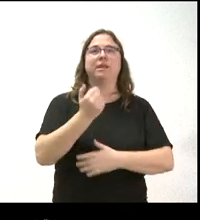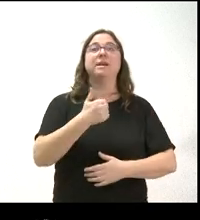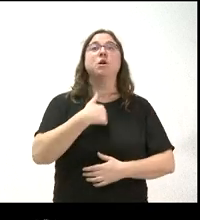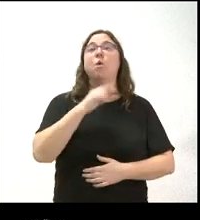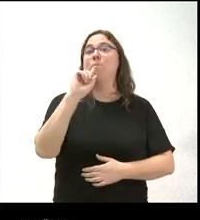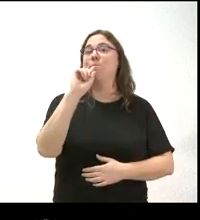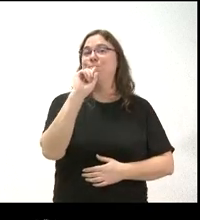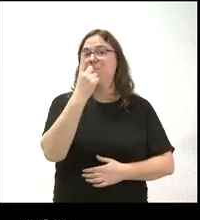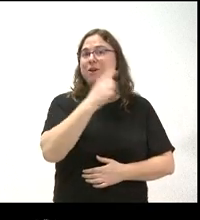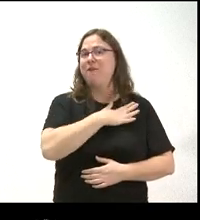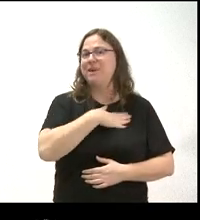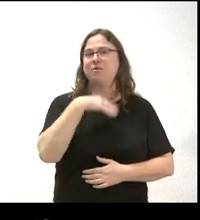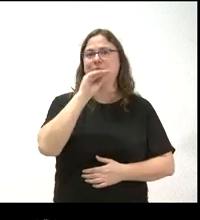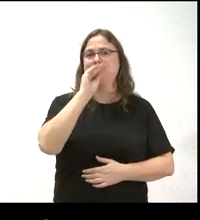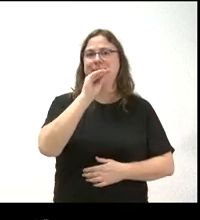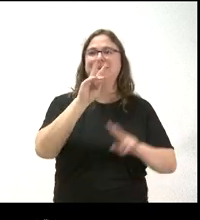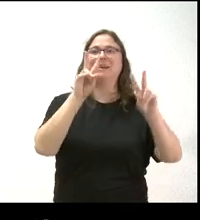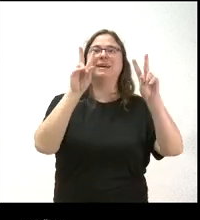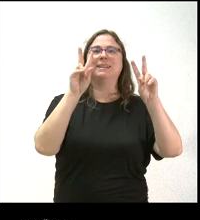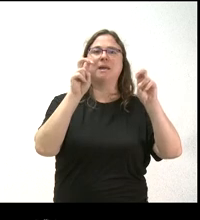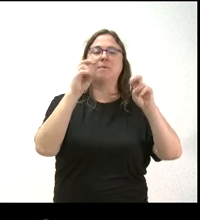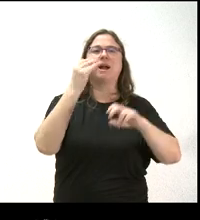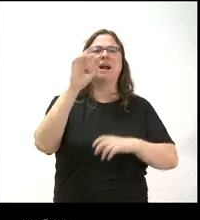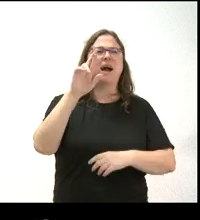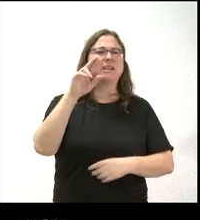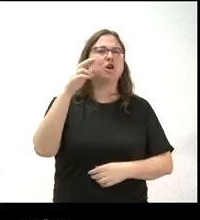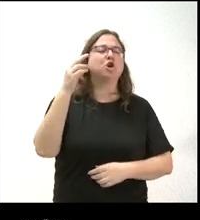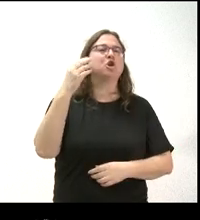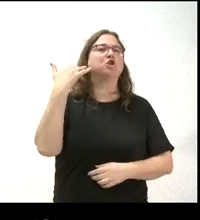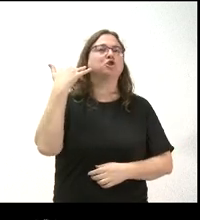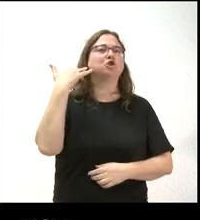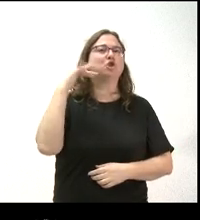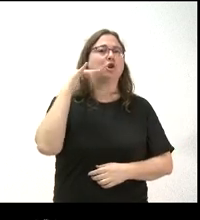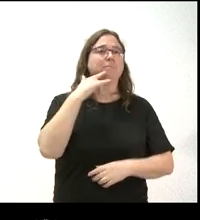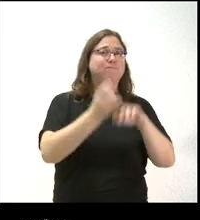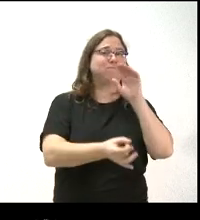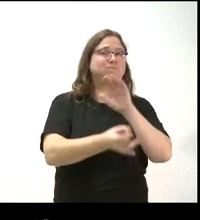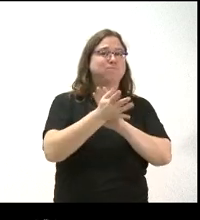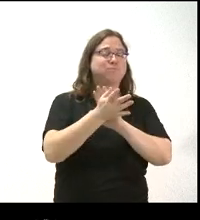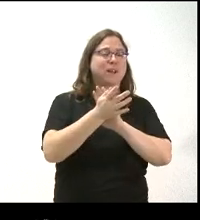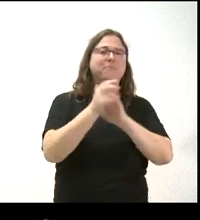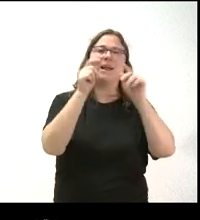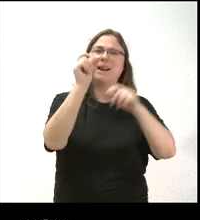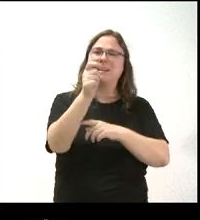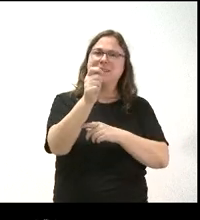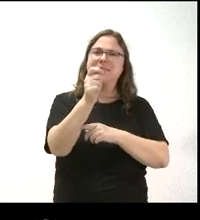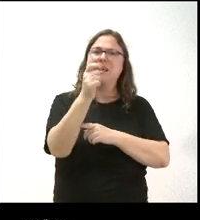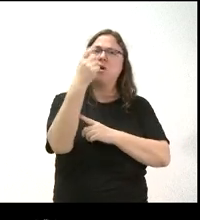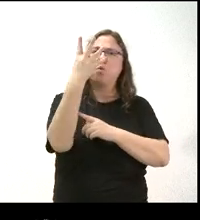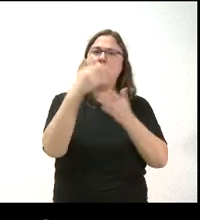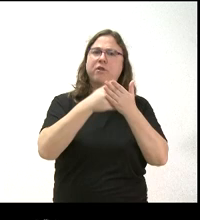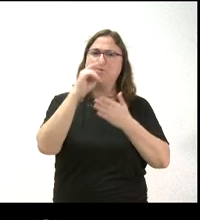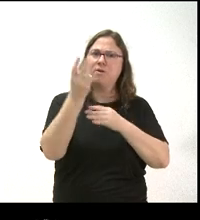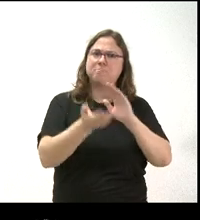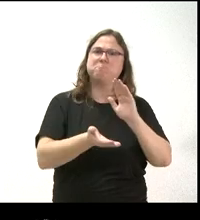en primer lugar, quería preguntar por el CAP de Soria. El proyecto para la creación de una residencia superaba los 4 millones de euros